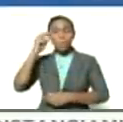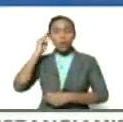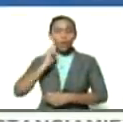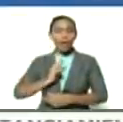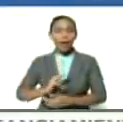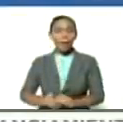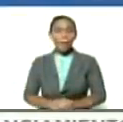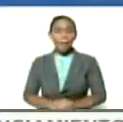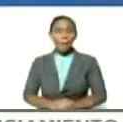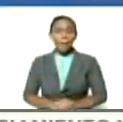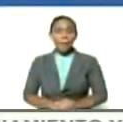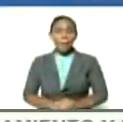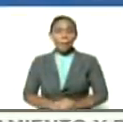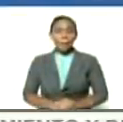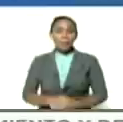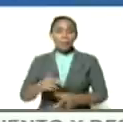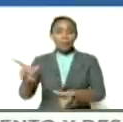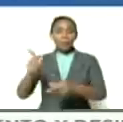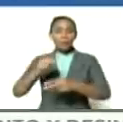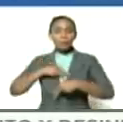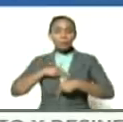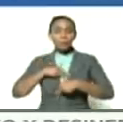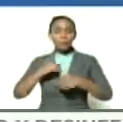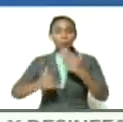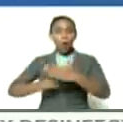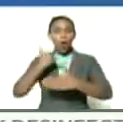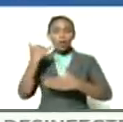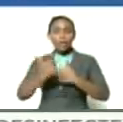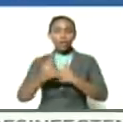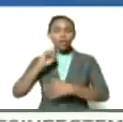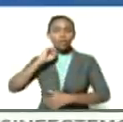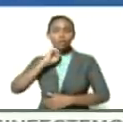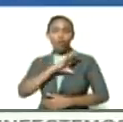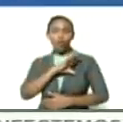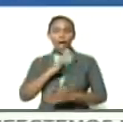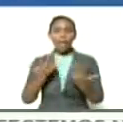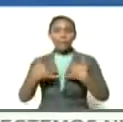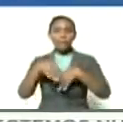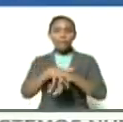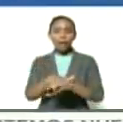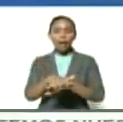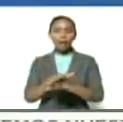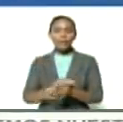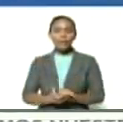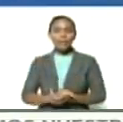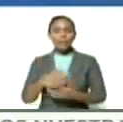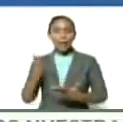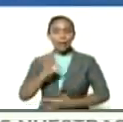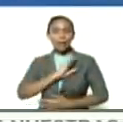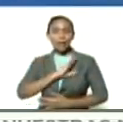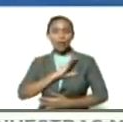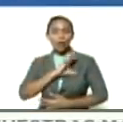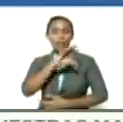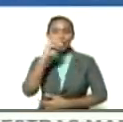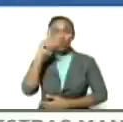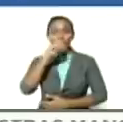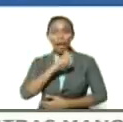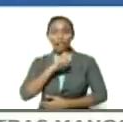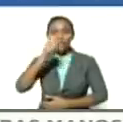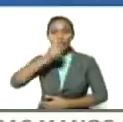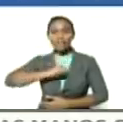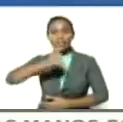sea asumida como parte de un proyecto histórico integral que ha tenido 500 años de